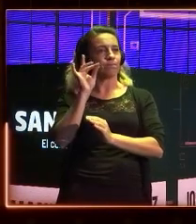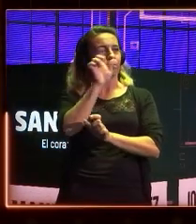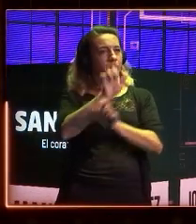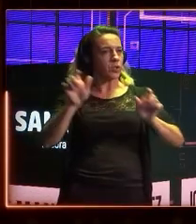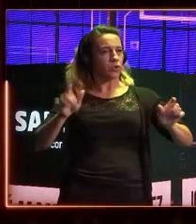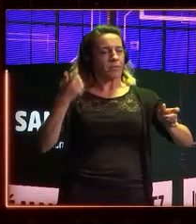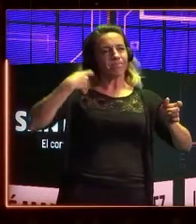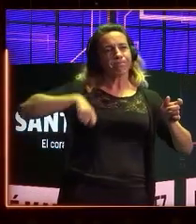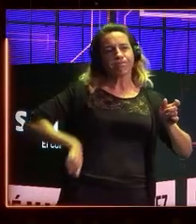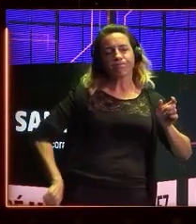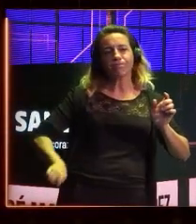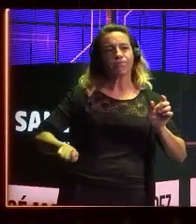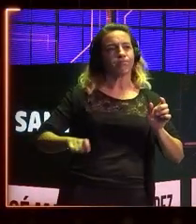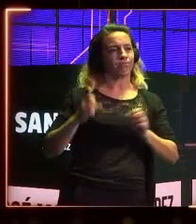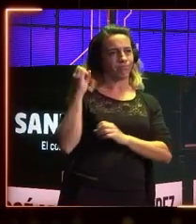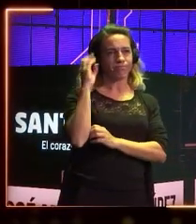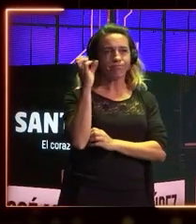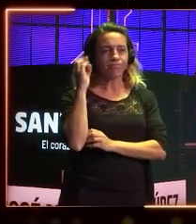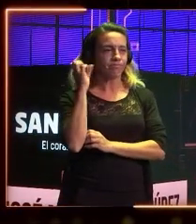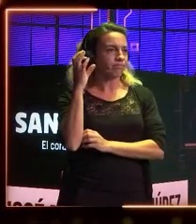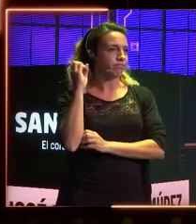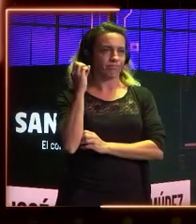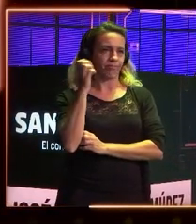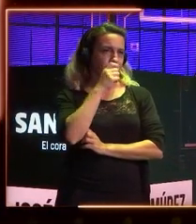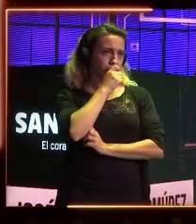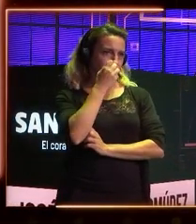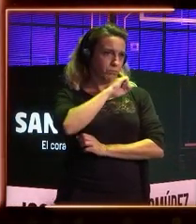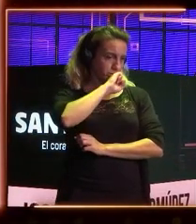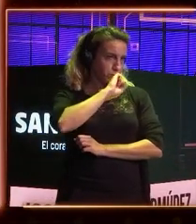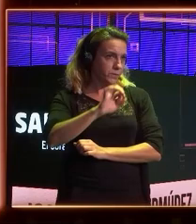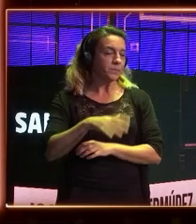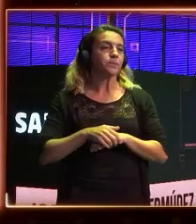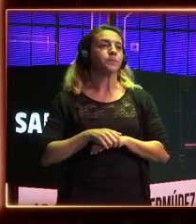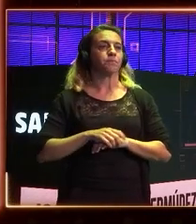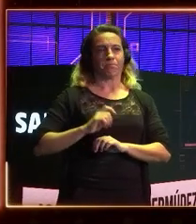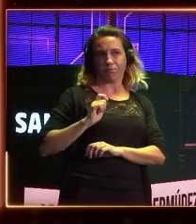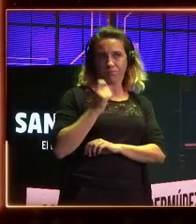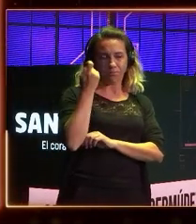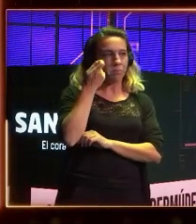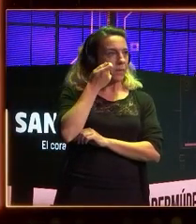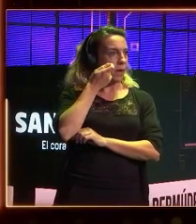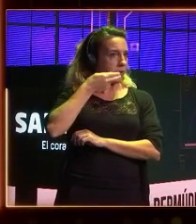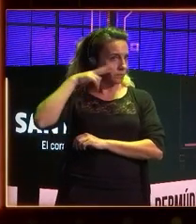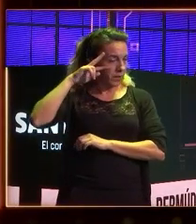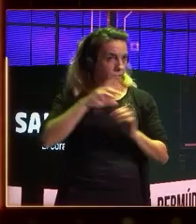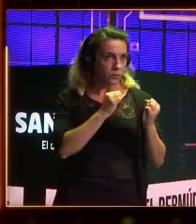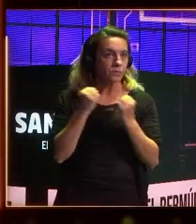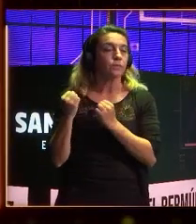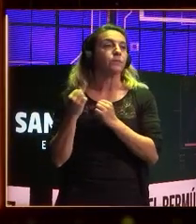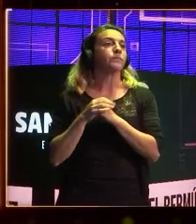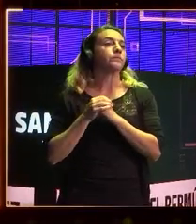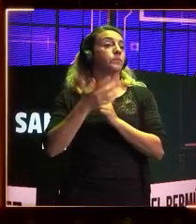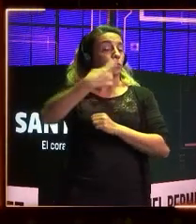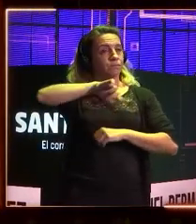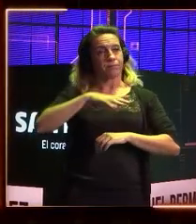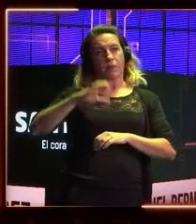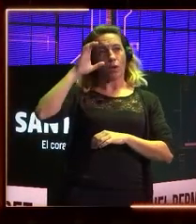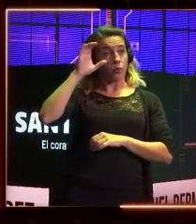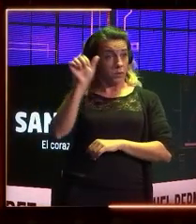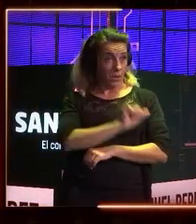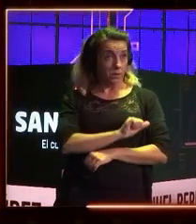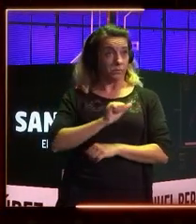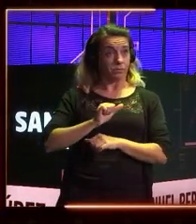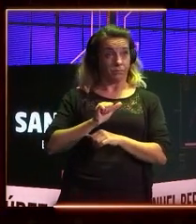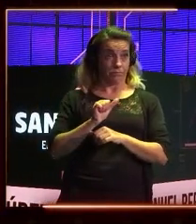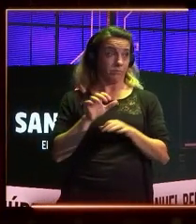de conferenciastes de primer nivel a quienes van a poder escuchar a continuación